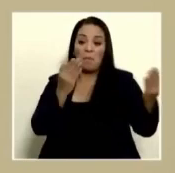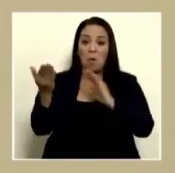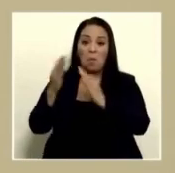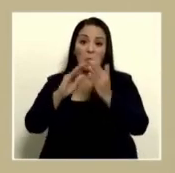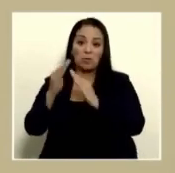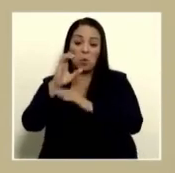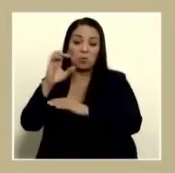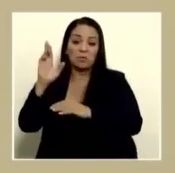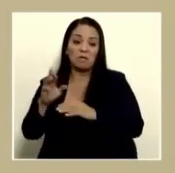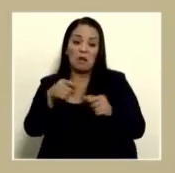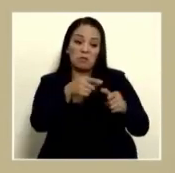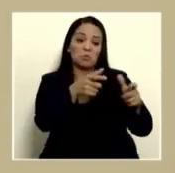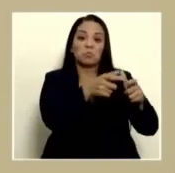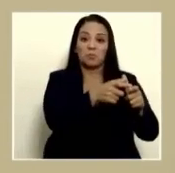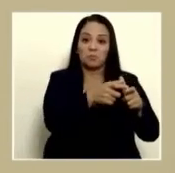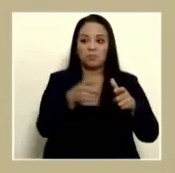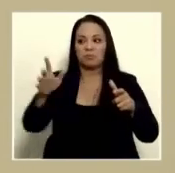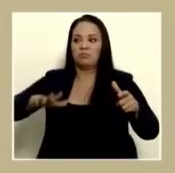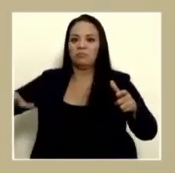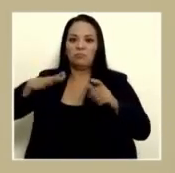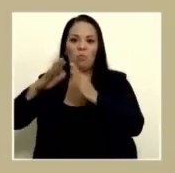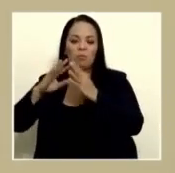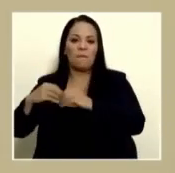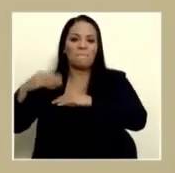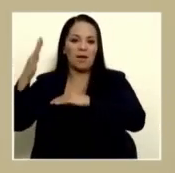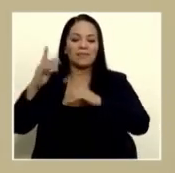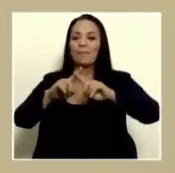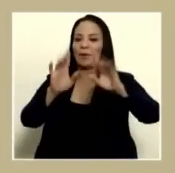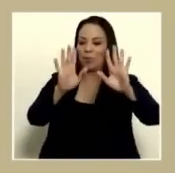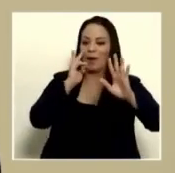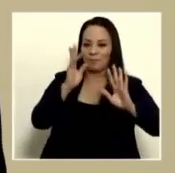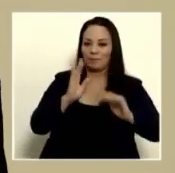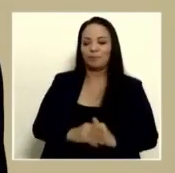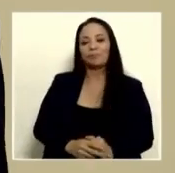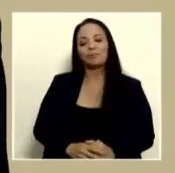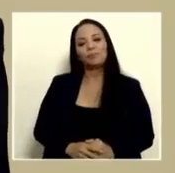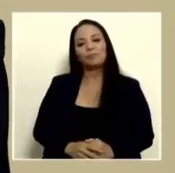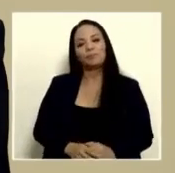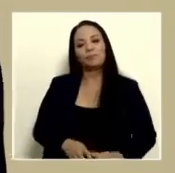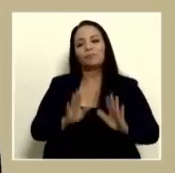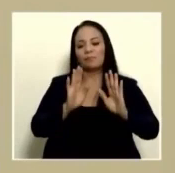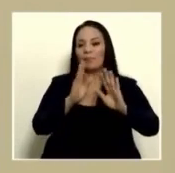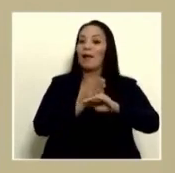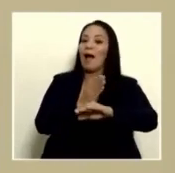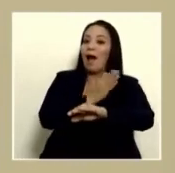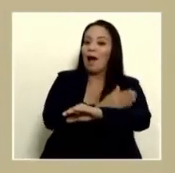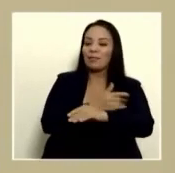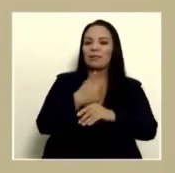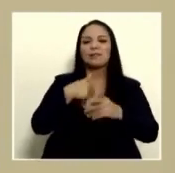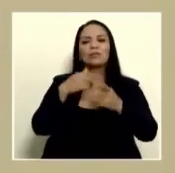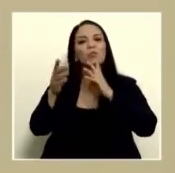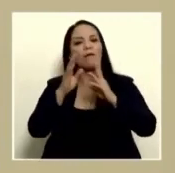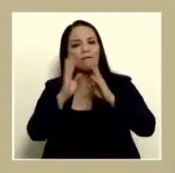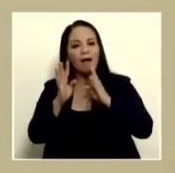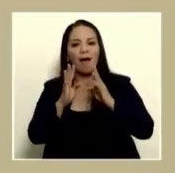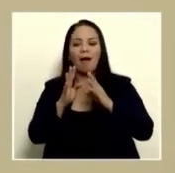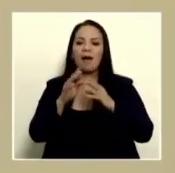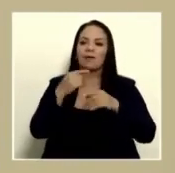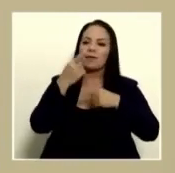de este país. Antes de hablar yo y darle la lógica y decir eso,